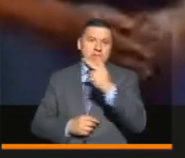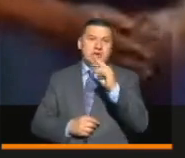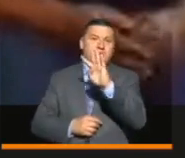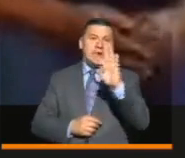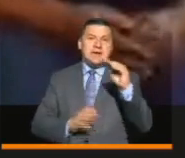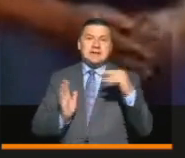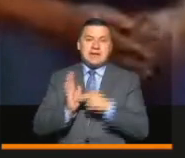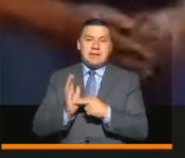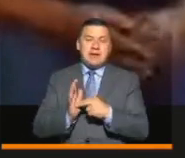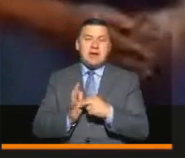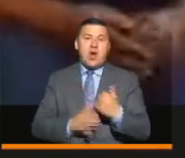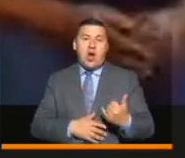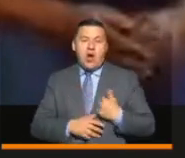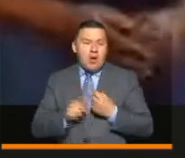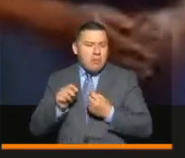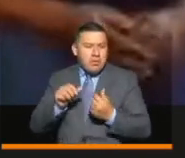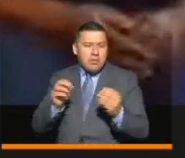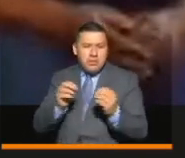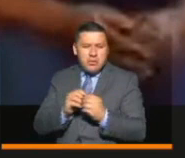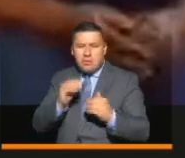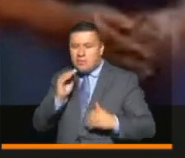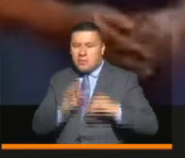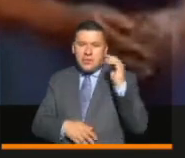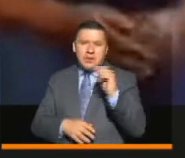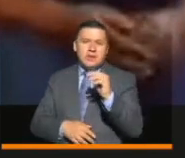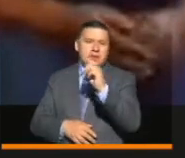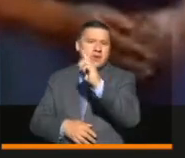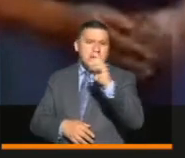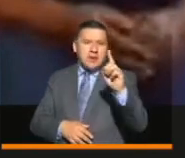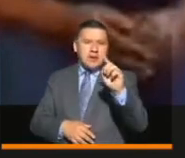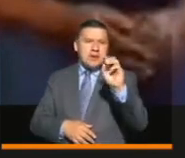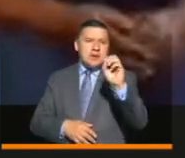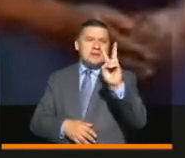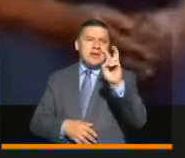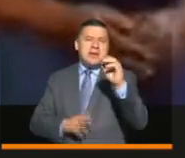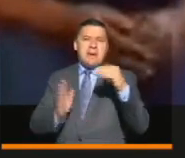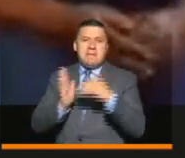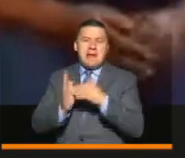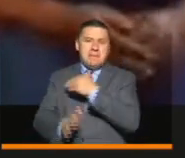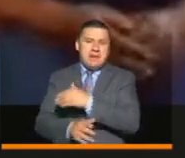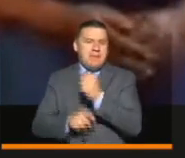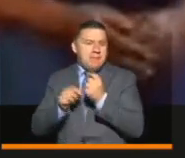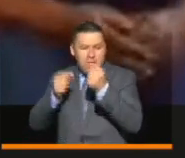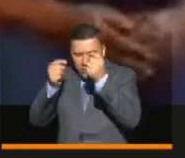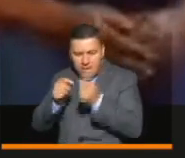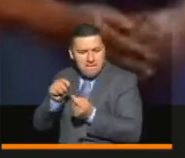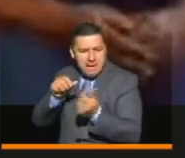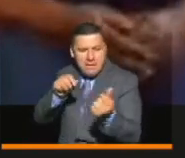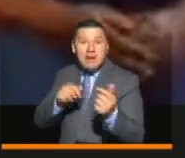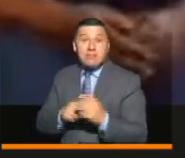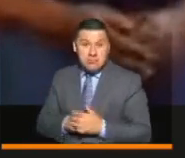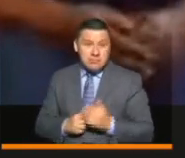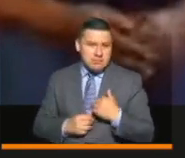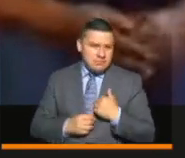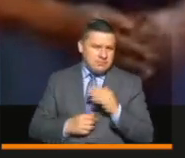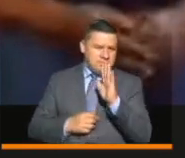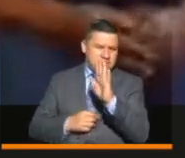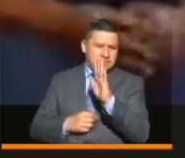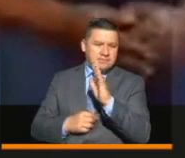mil jóvenes con una inversión superior a 207 mil millones de pesos. Aquí quiero